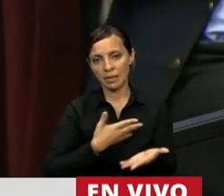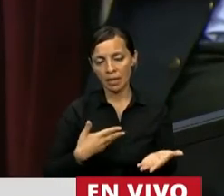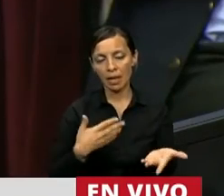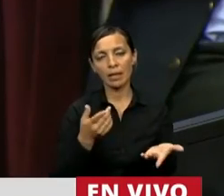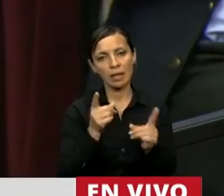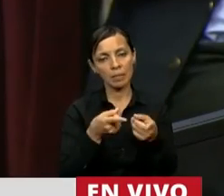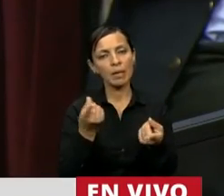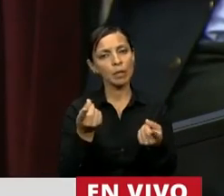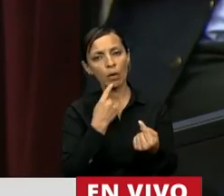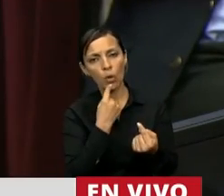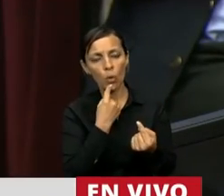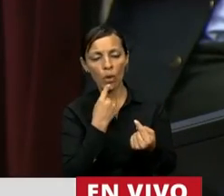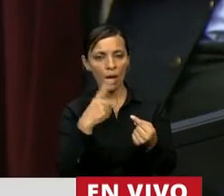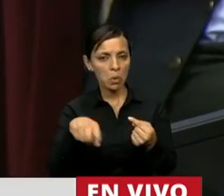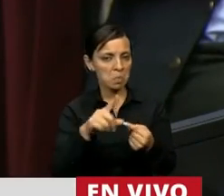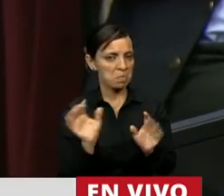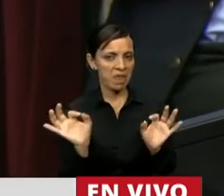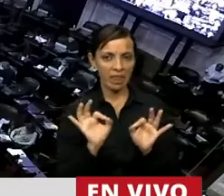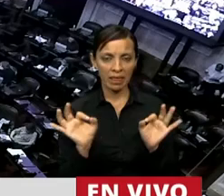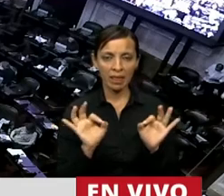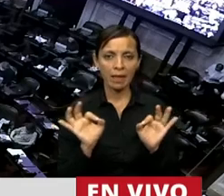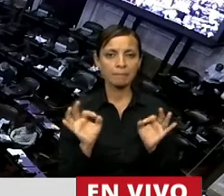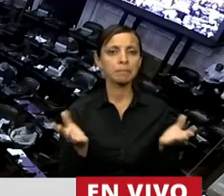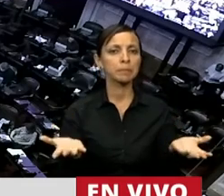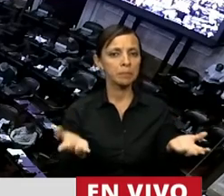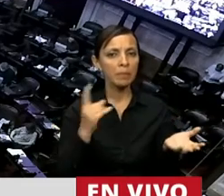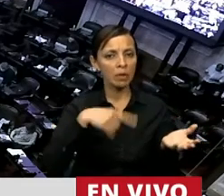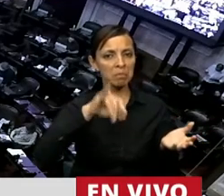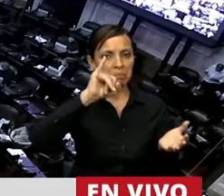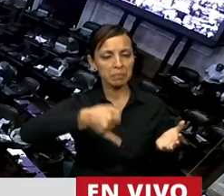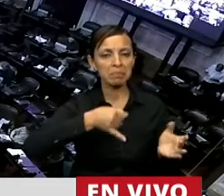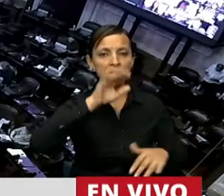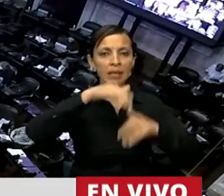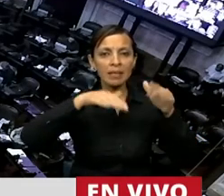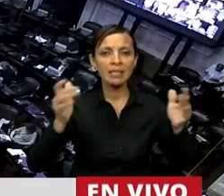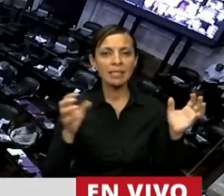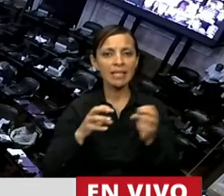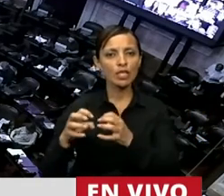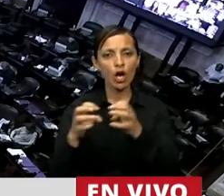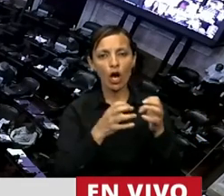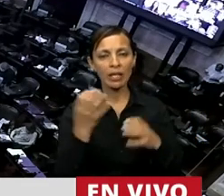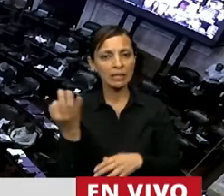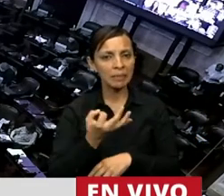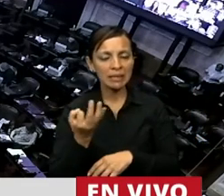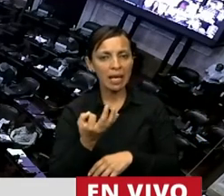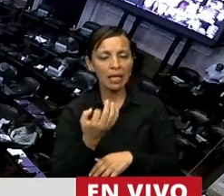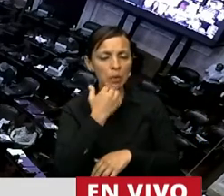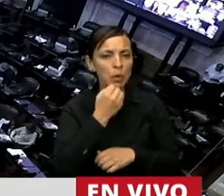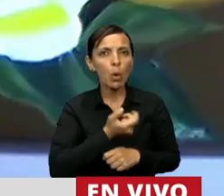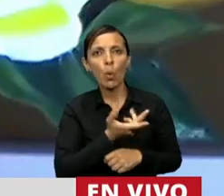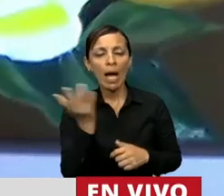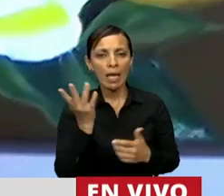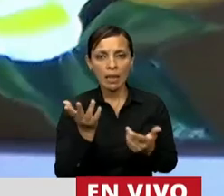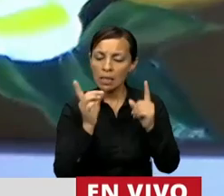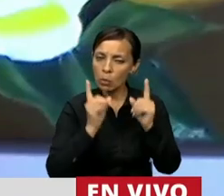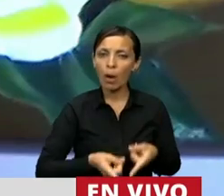porque no han dudado en ningún momento de convocar a sesiones especiales, todas las necesarias para